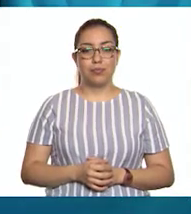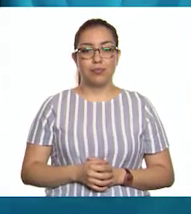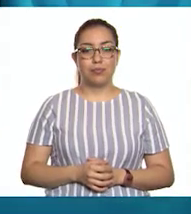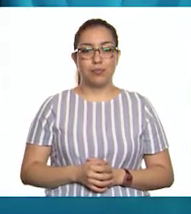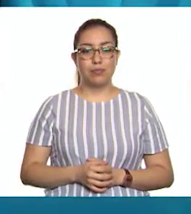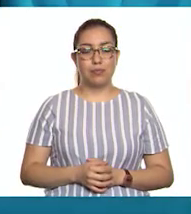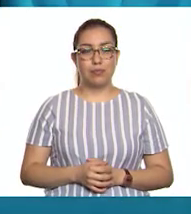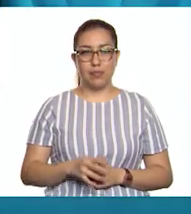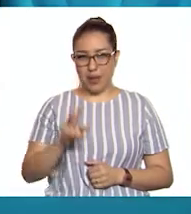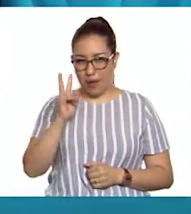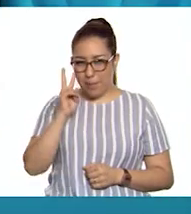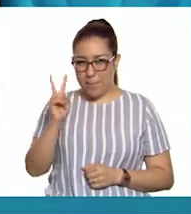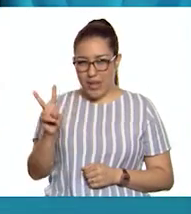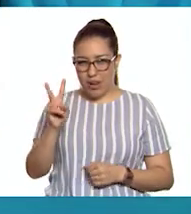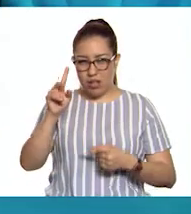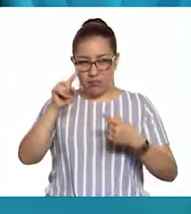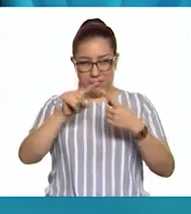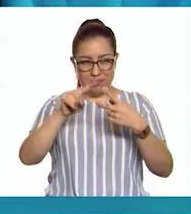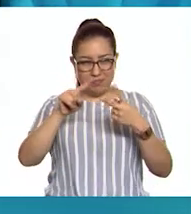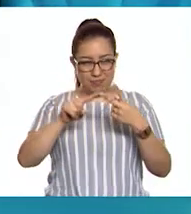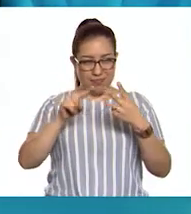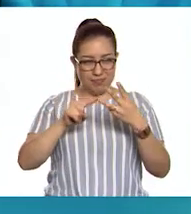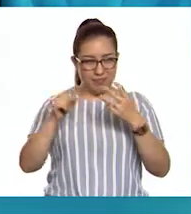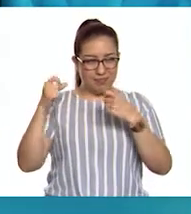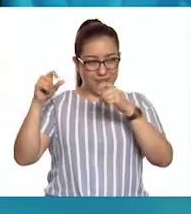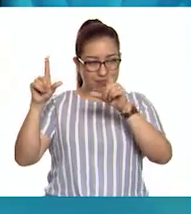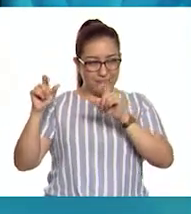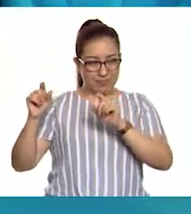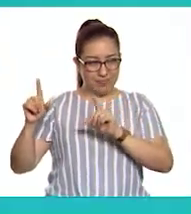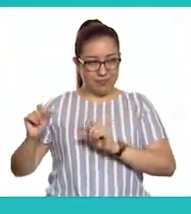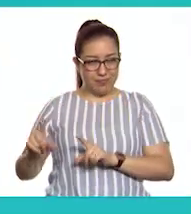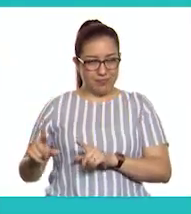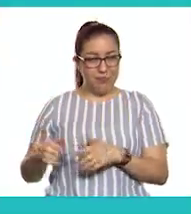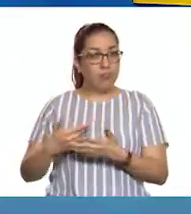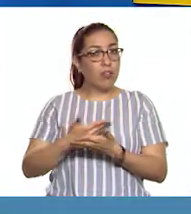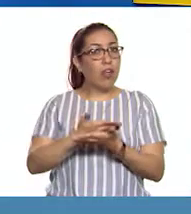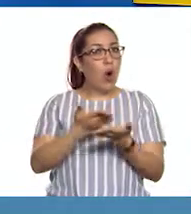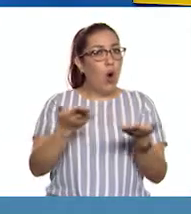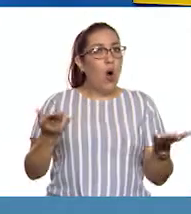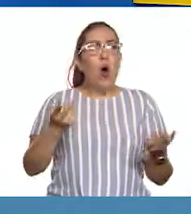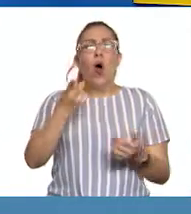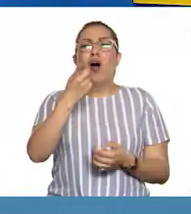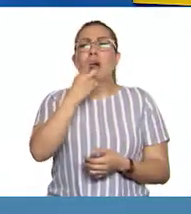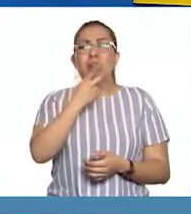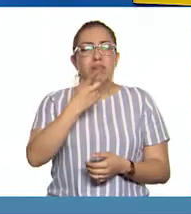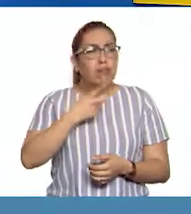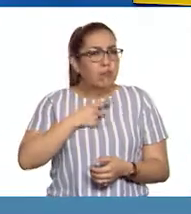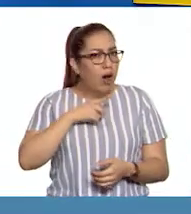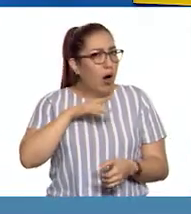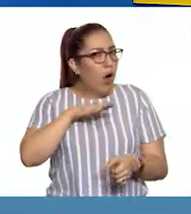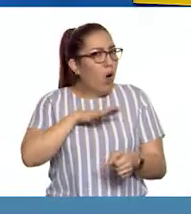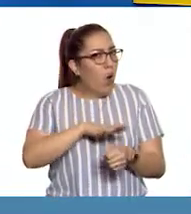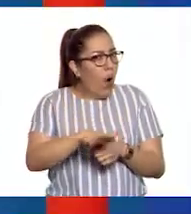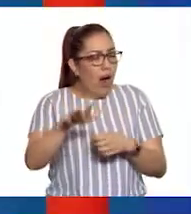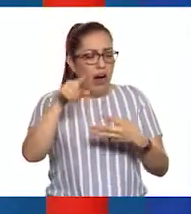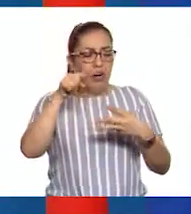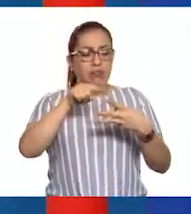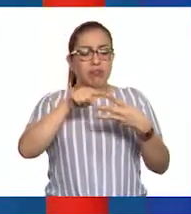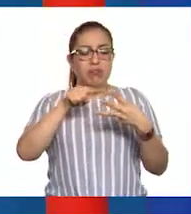¿Observaron bien las imágenes? ¿Alumnas y alumnos podrían decir en cuál de ellas se presentan hongos?